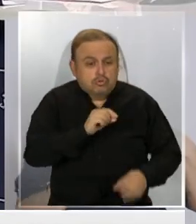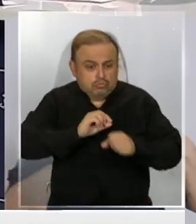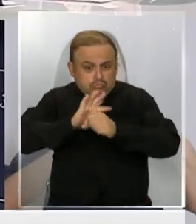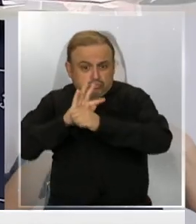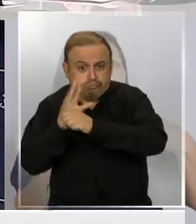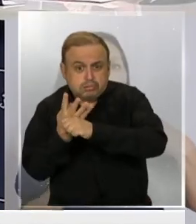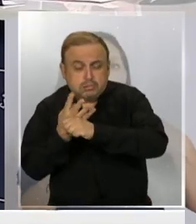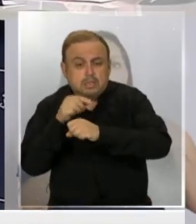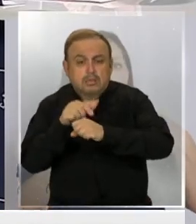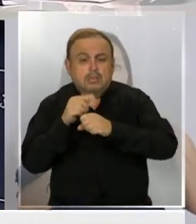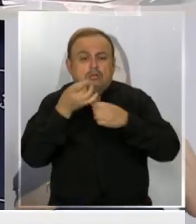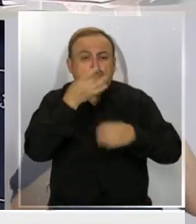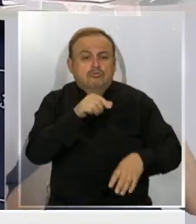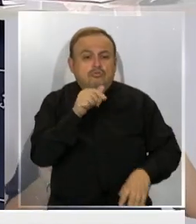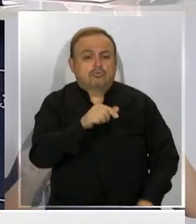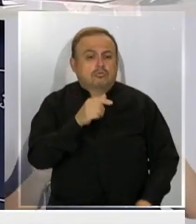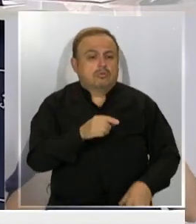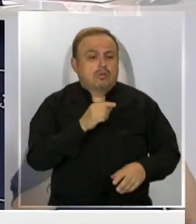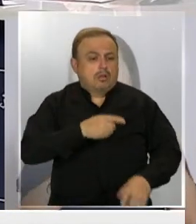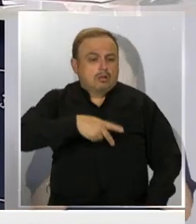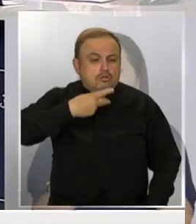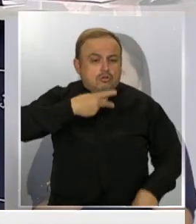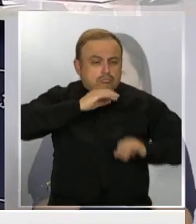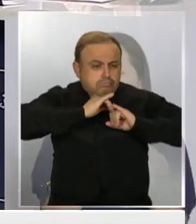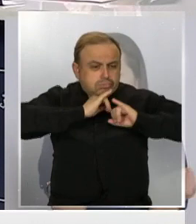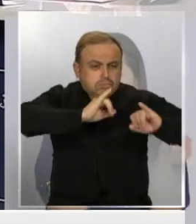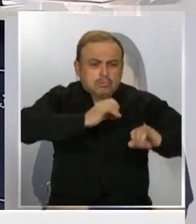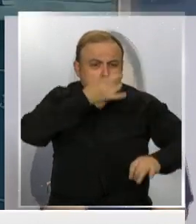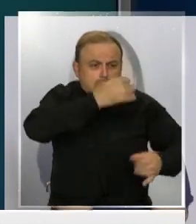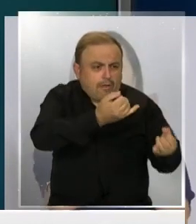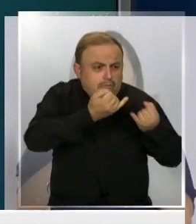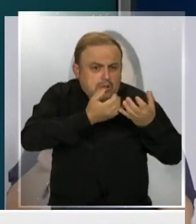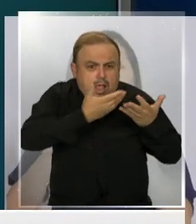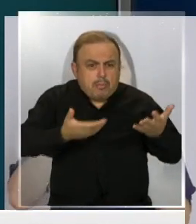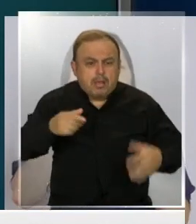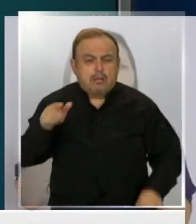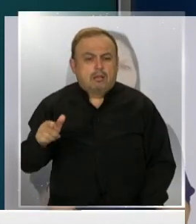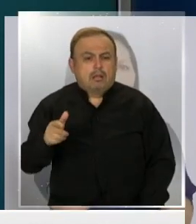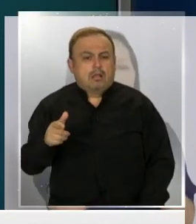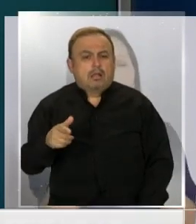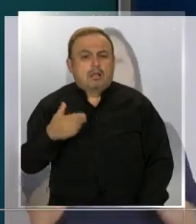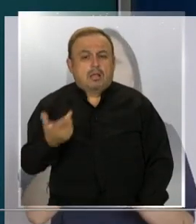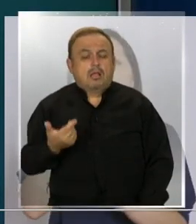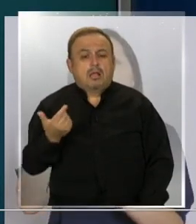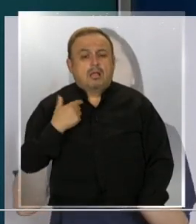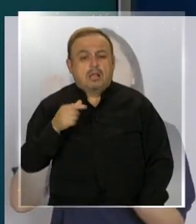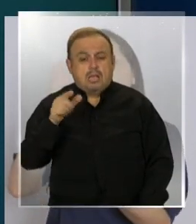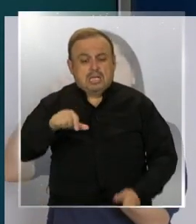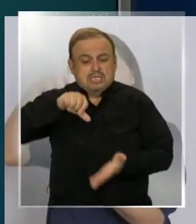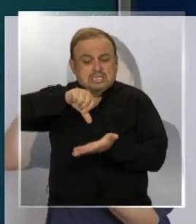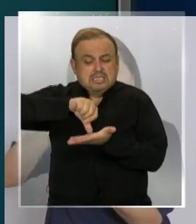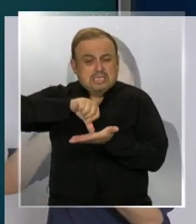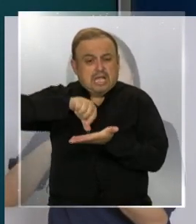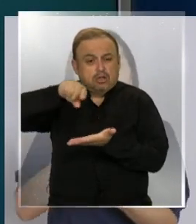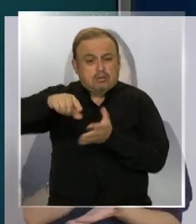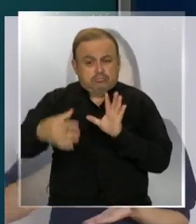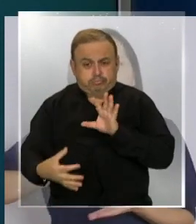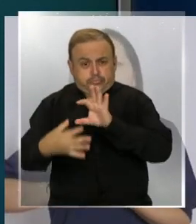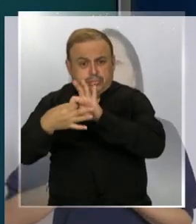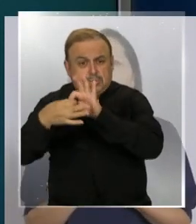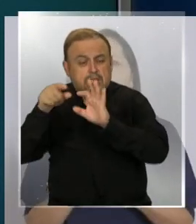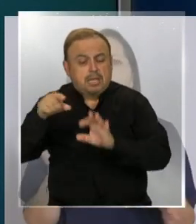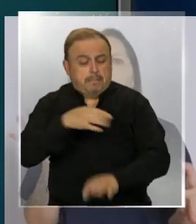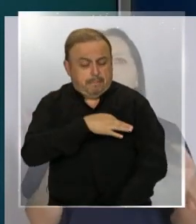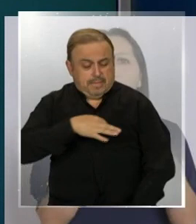variante ha sido a través de los medios de comunicación. La forma directa que hace el Centro de Enlace, el Ministerio de Salud, es a través